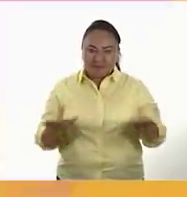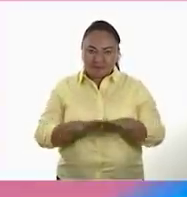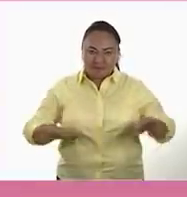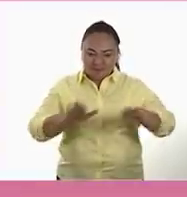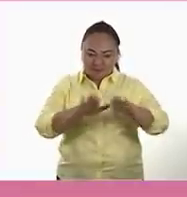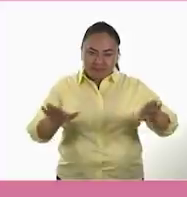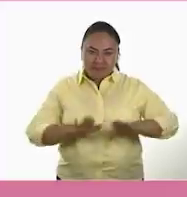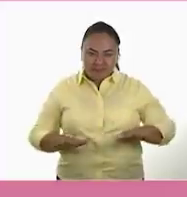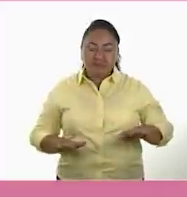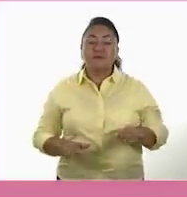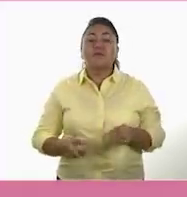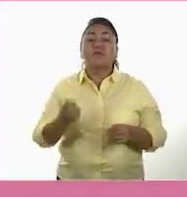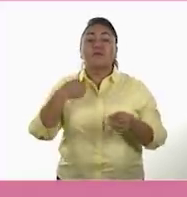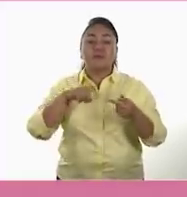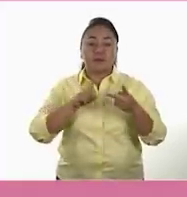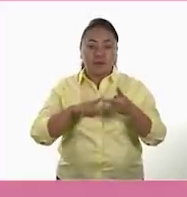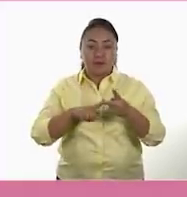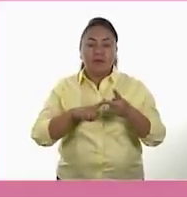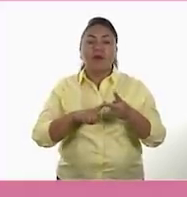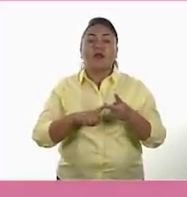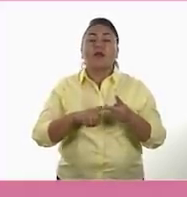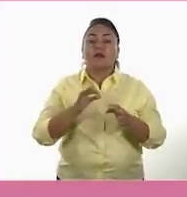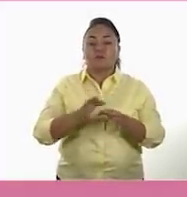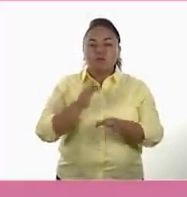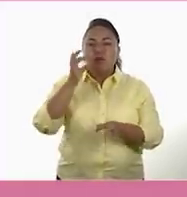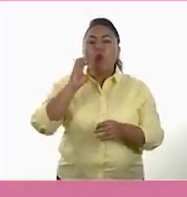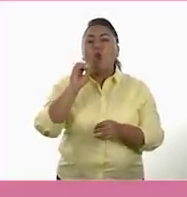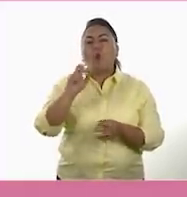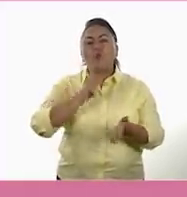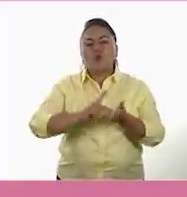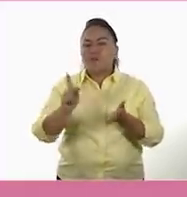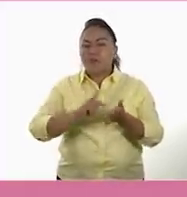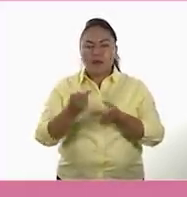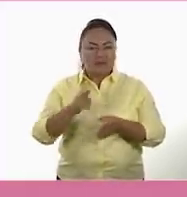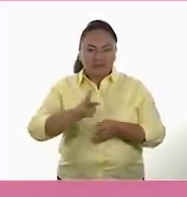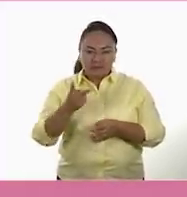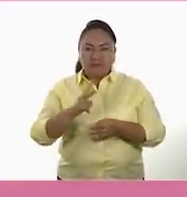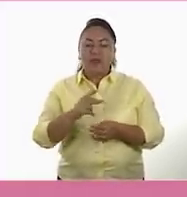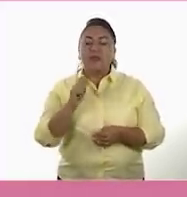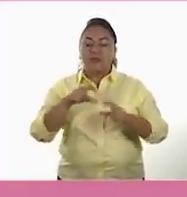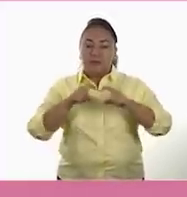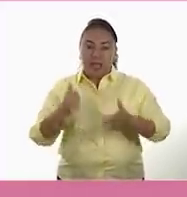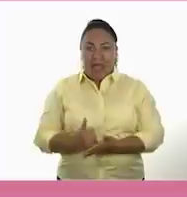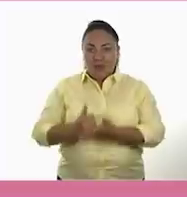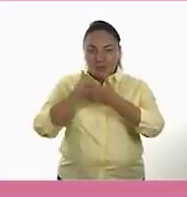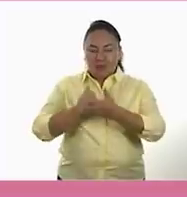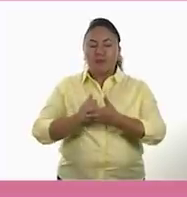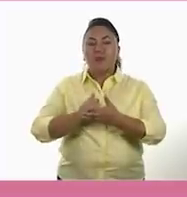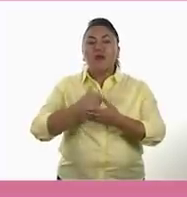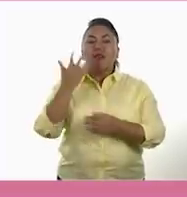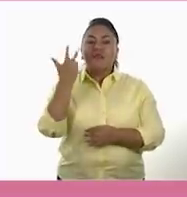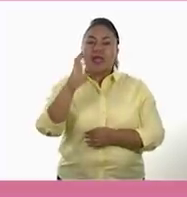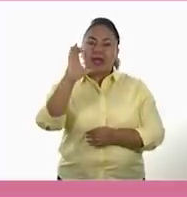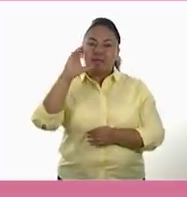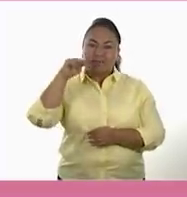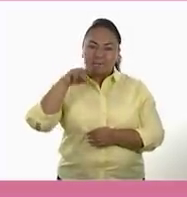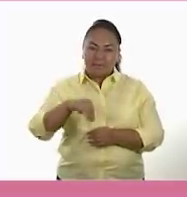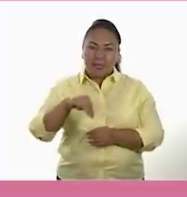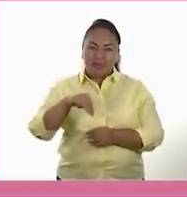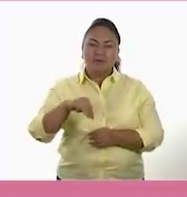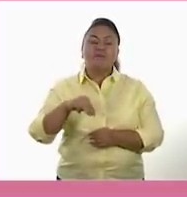2. Marca con el plumón o la pluma y con ayuda de la regla 10 centímetros de largo,